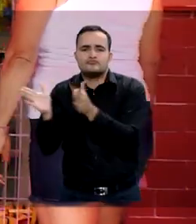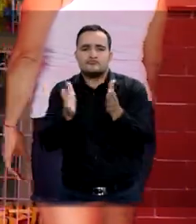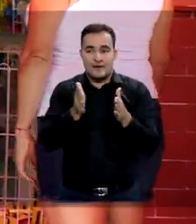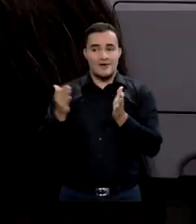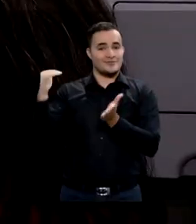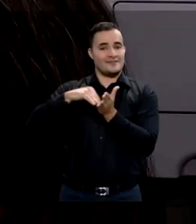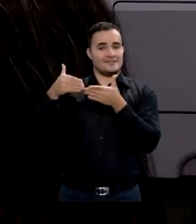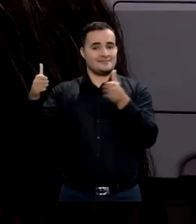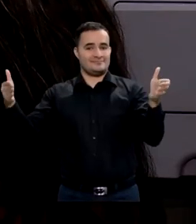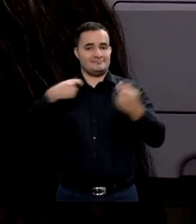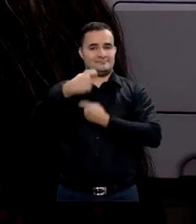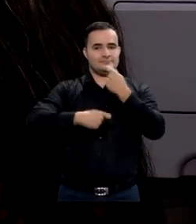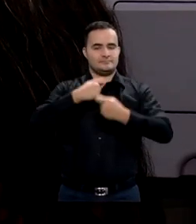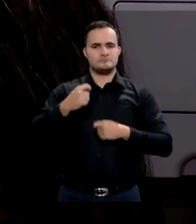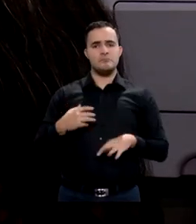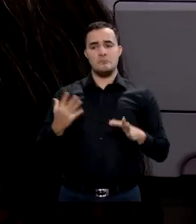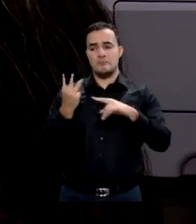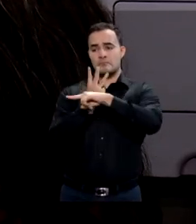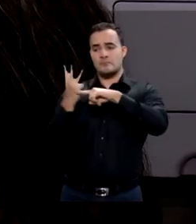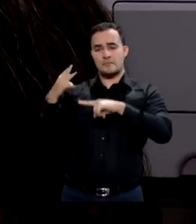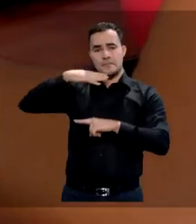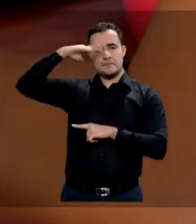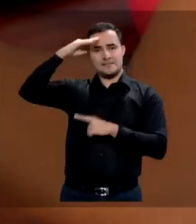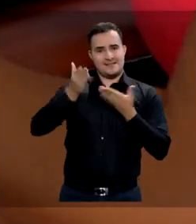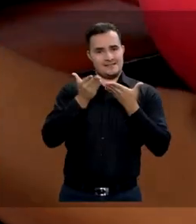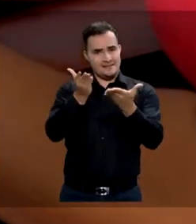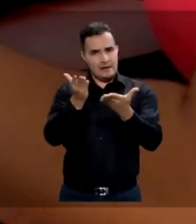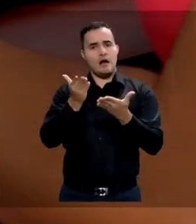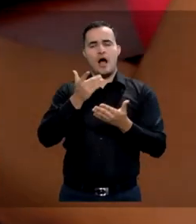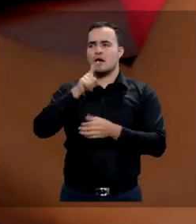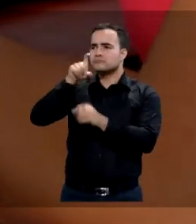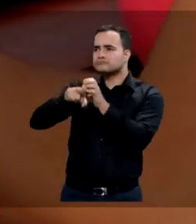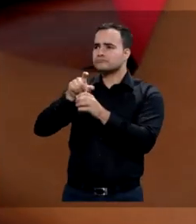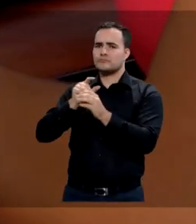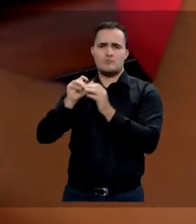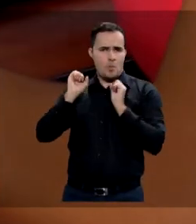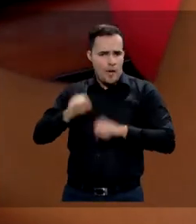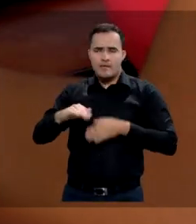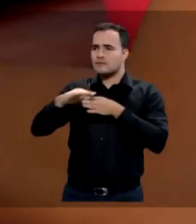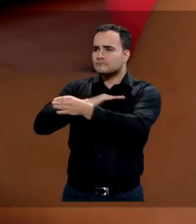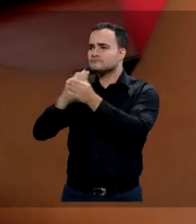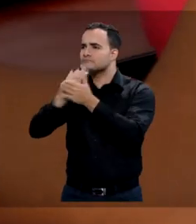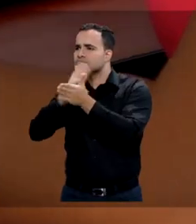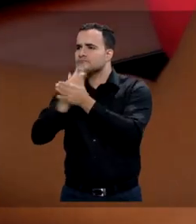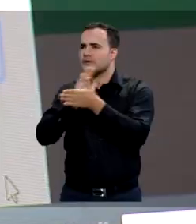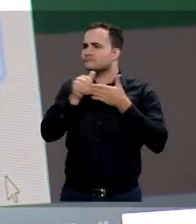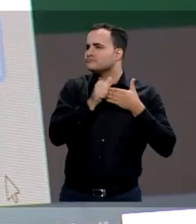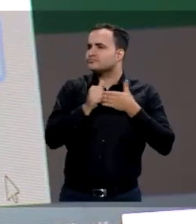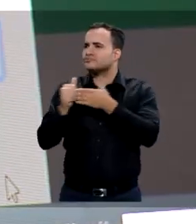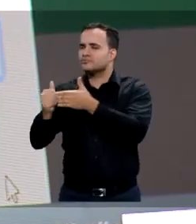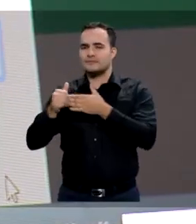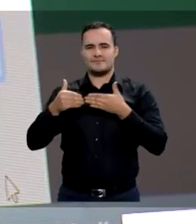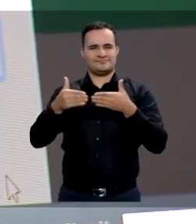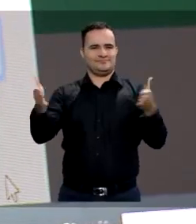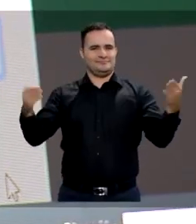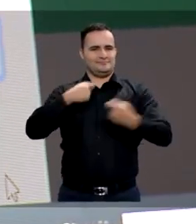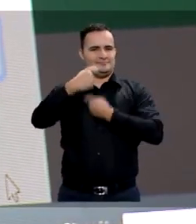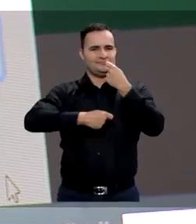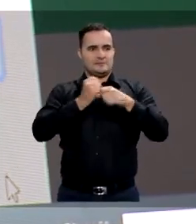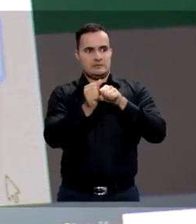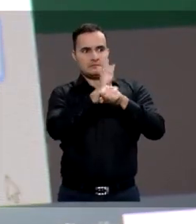actividades. Las plataformas dispuestas por la Alcaldía de Medellín están al alcance de todos para, con mejor información,